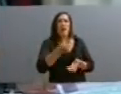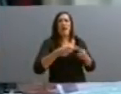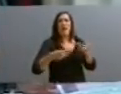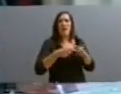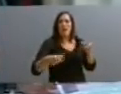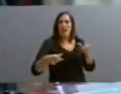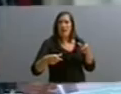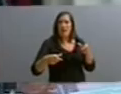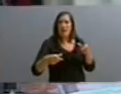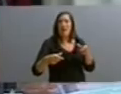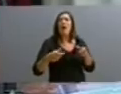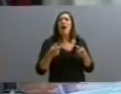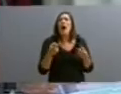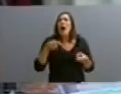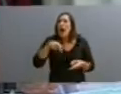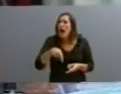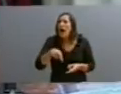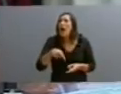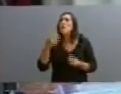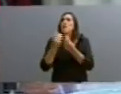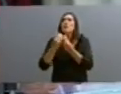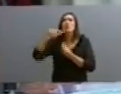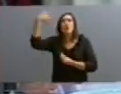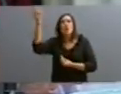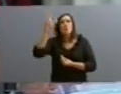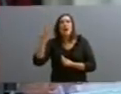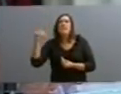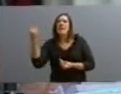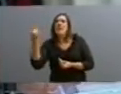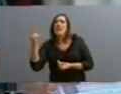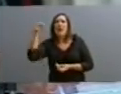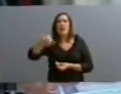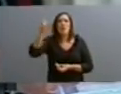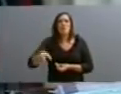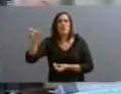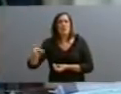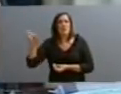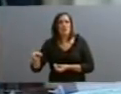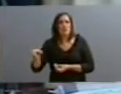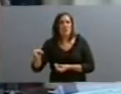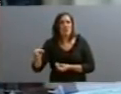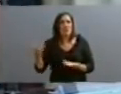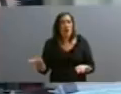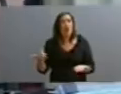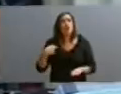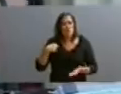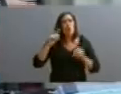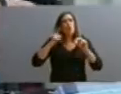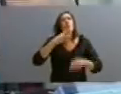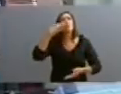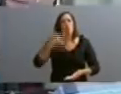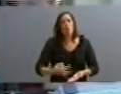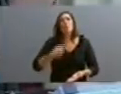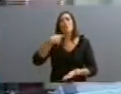historia. ¿Cómo han engañado a la gente? Entonces, hemos estado pagando y vamos a seguir